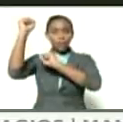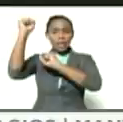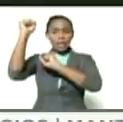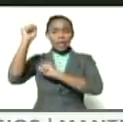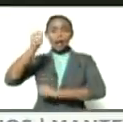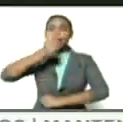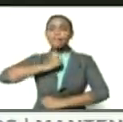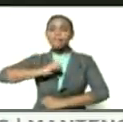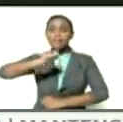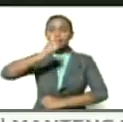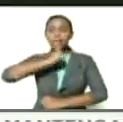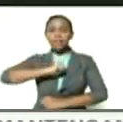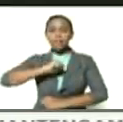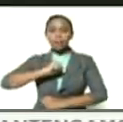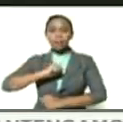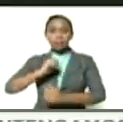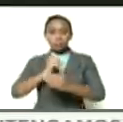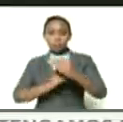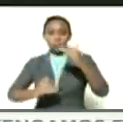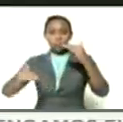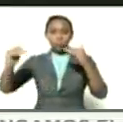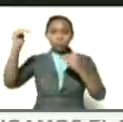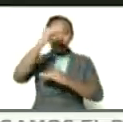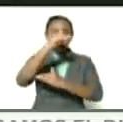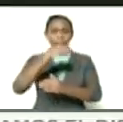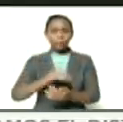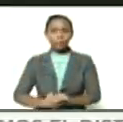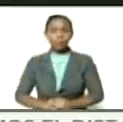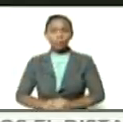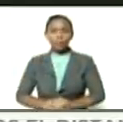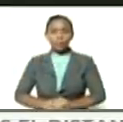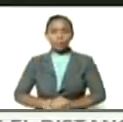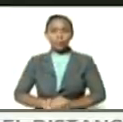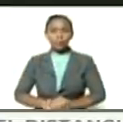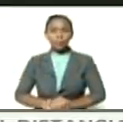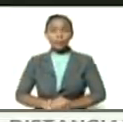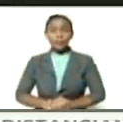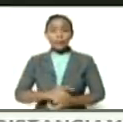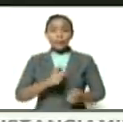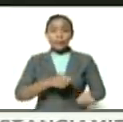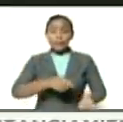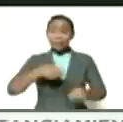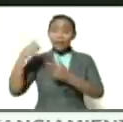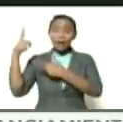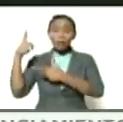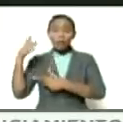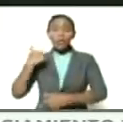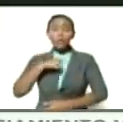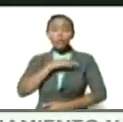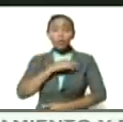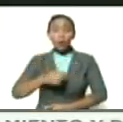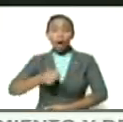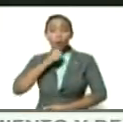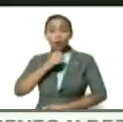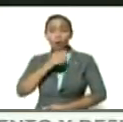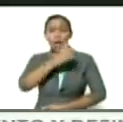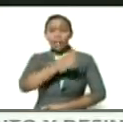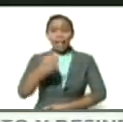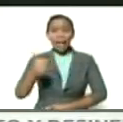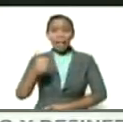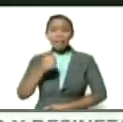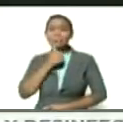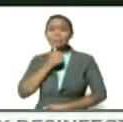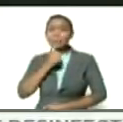la resistencia altiva que llevaron nuestros abuelos. Cada quien recoge